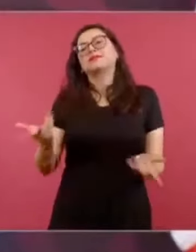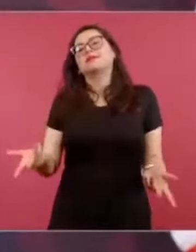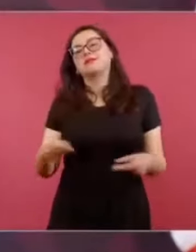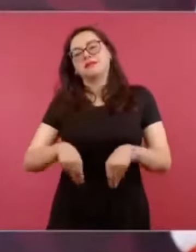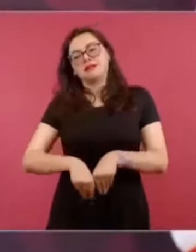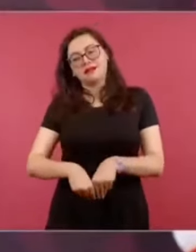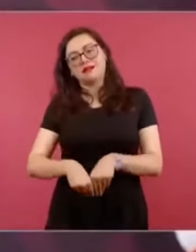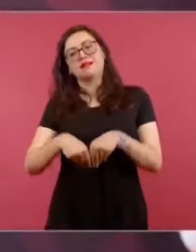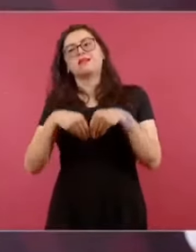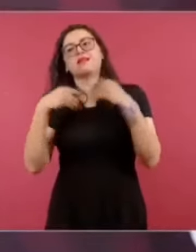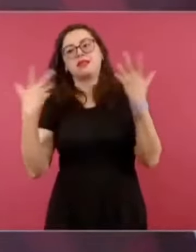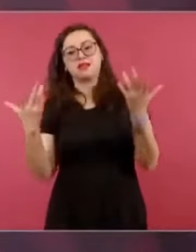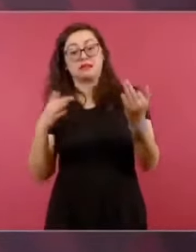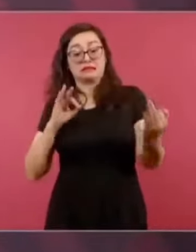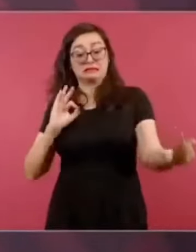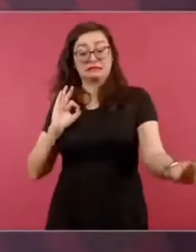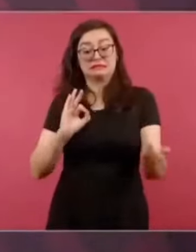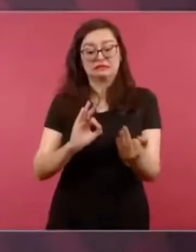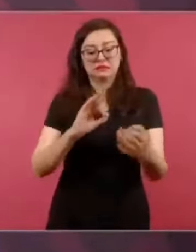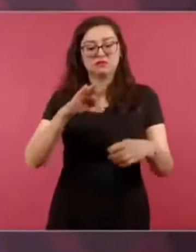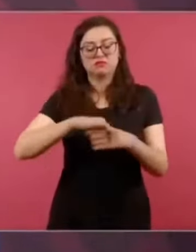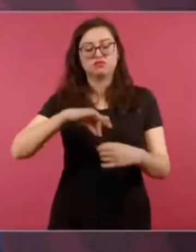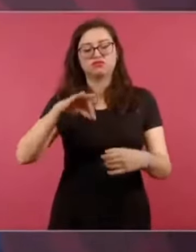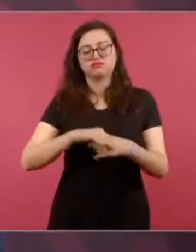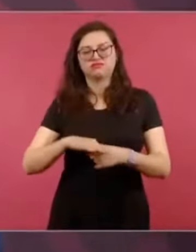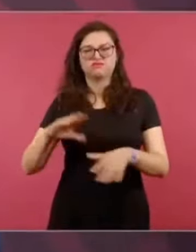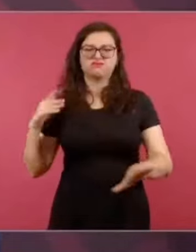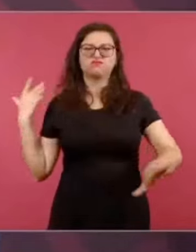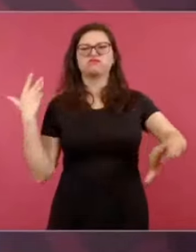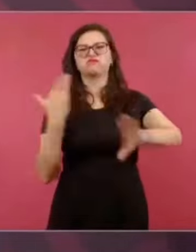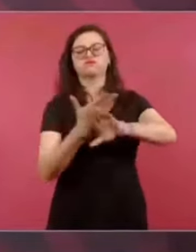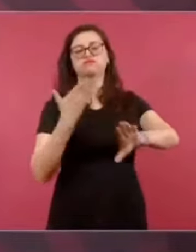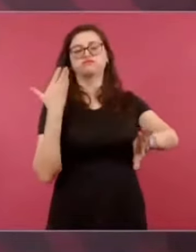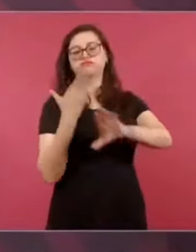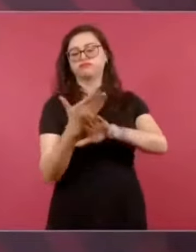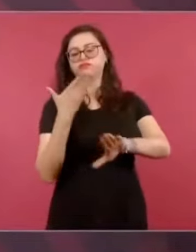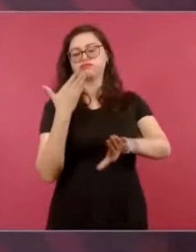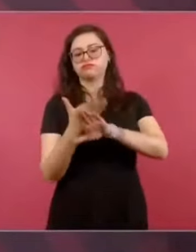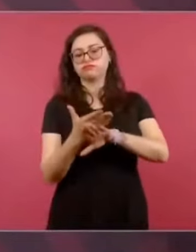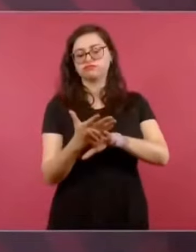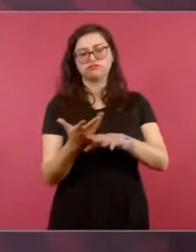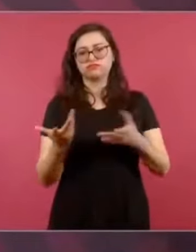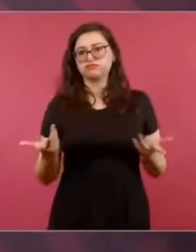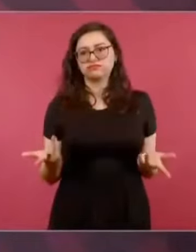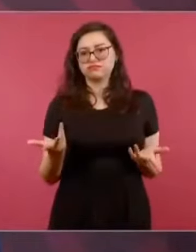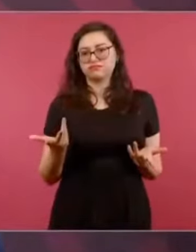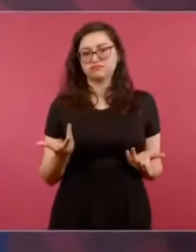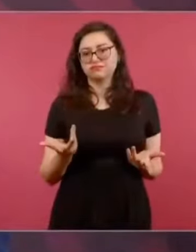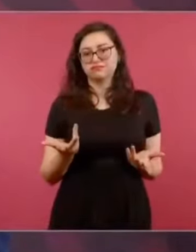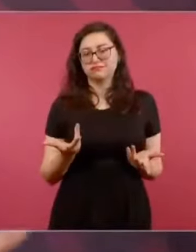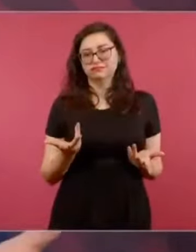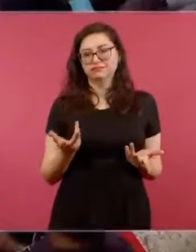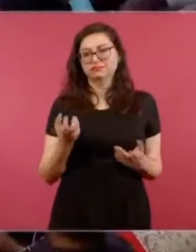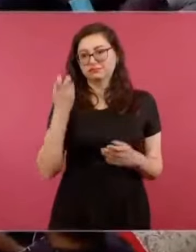tienen fines políticos, pues